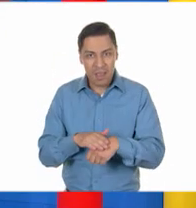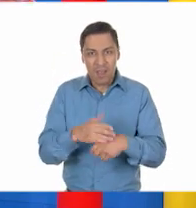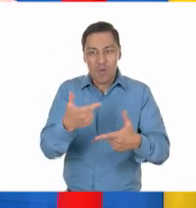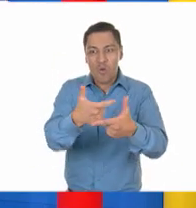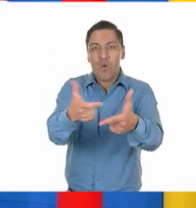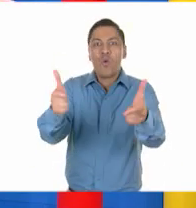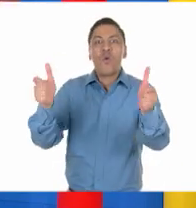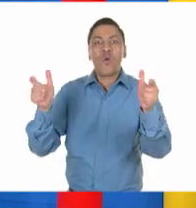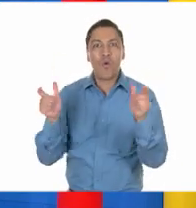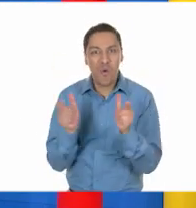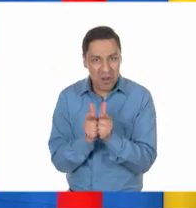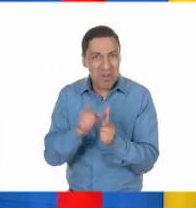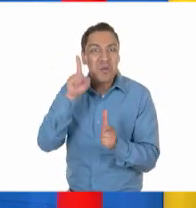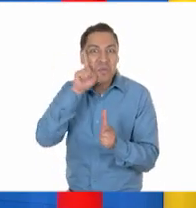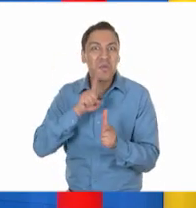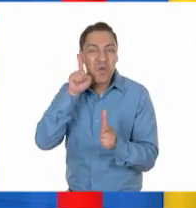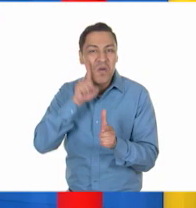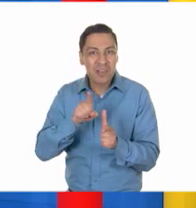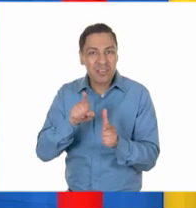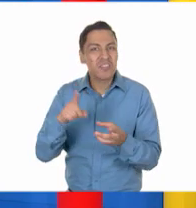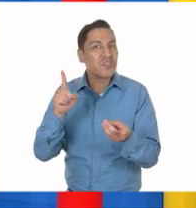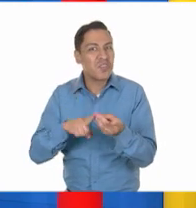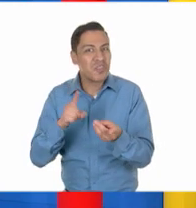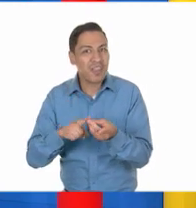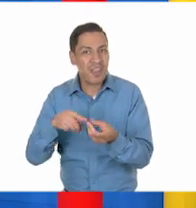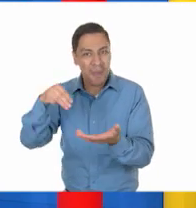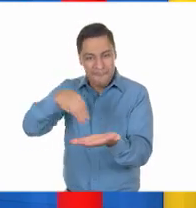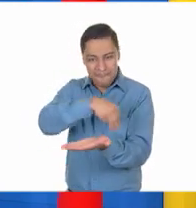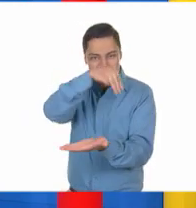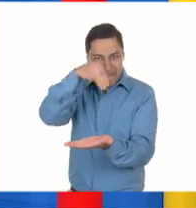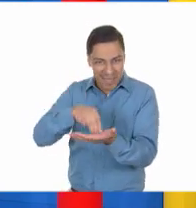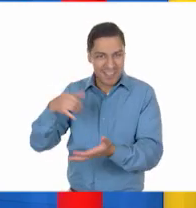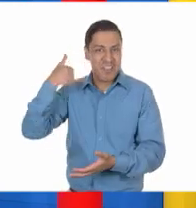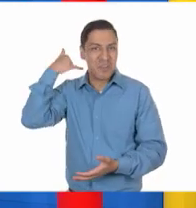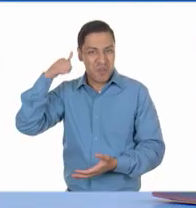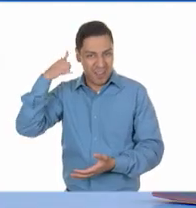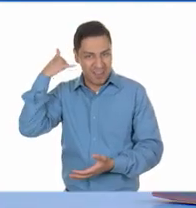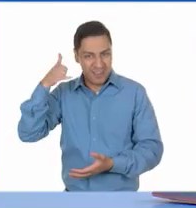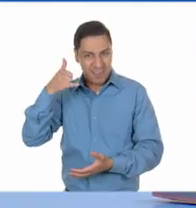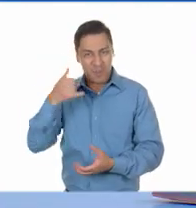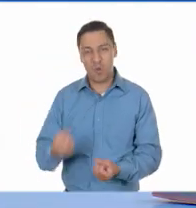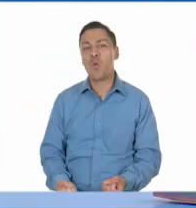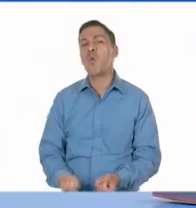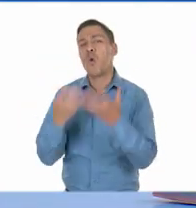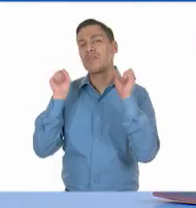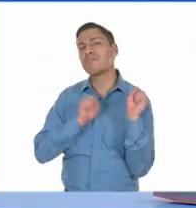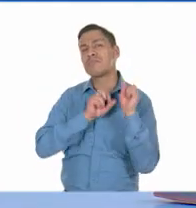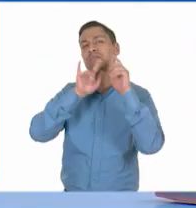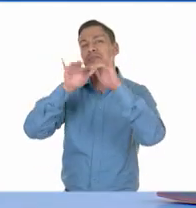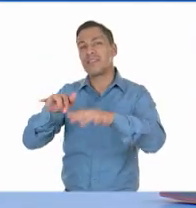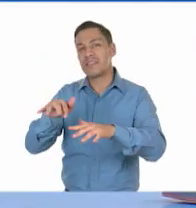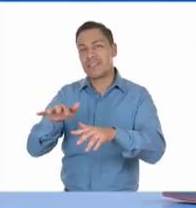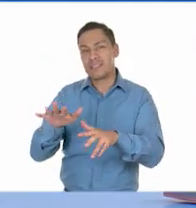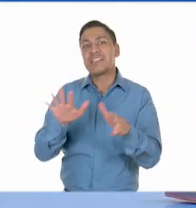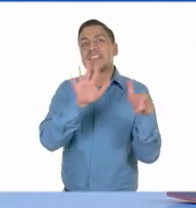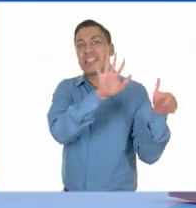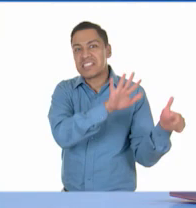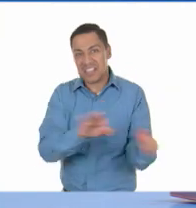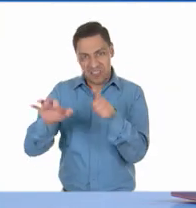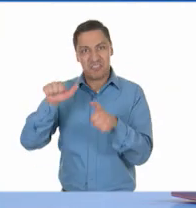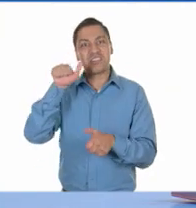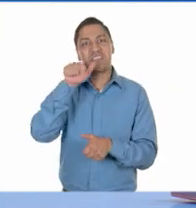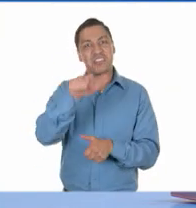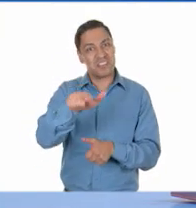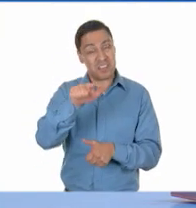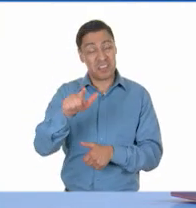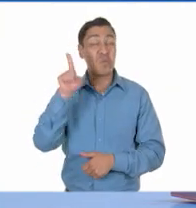en Mérida, Yucatán, y a ese asistieron 617 mujeres. ¡Qué increíble! ¿Tan